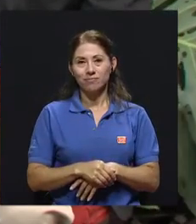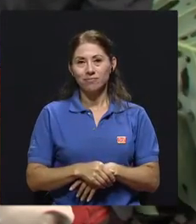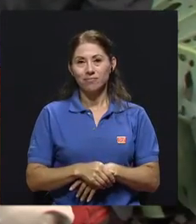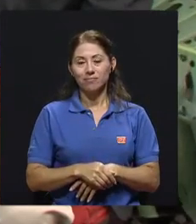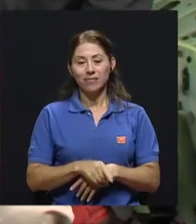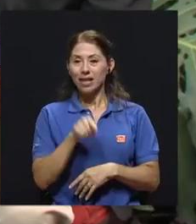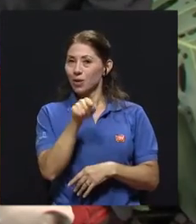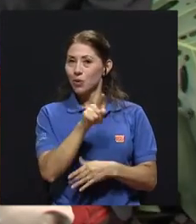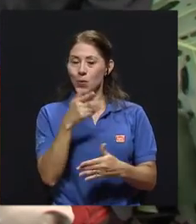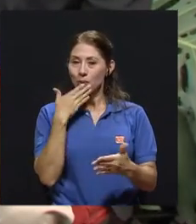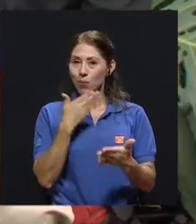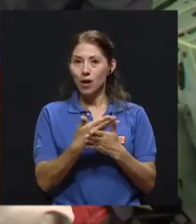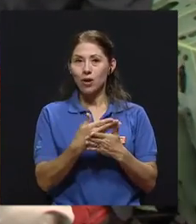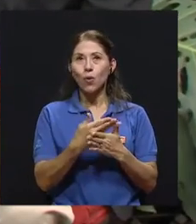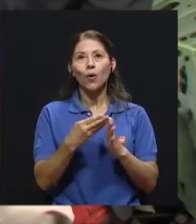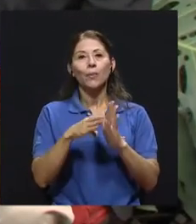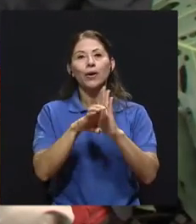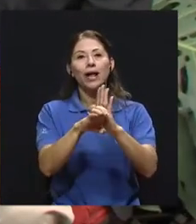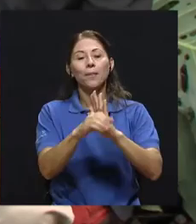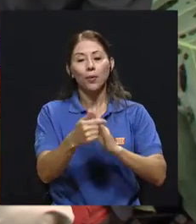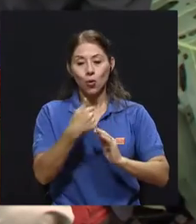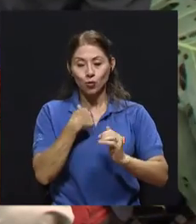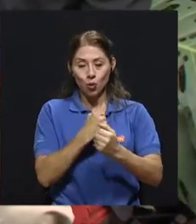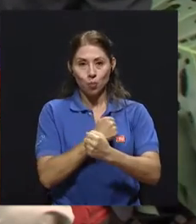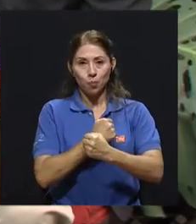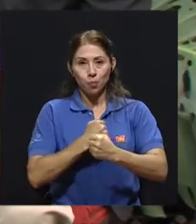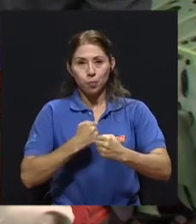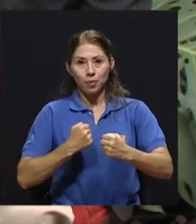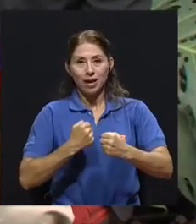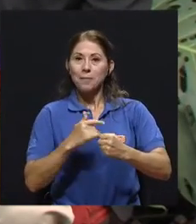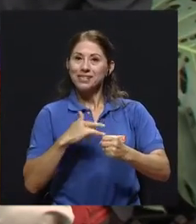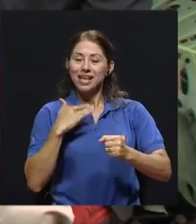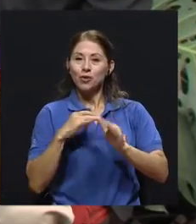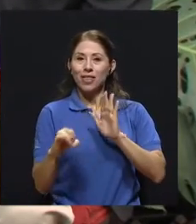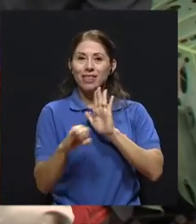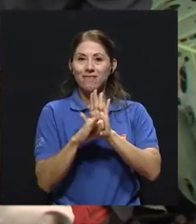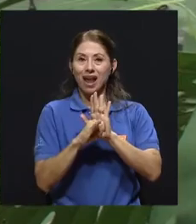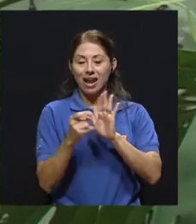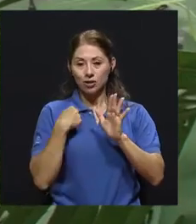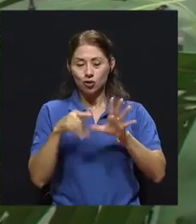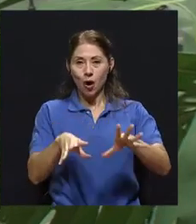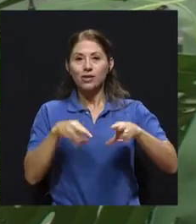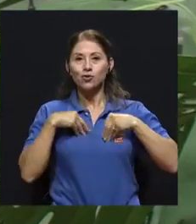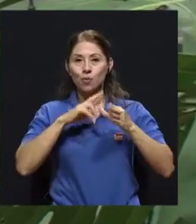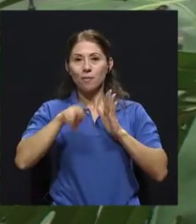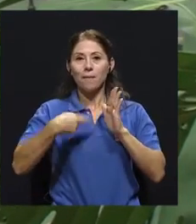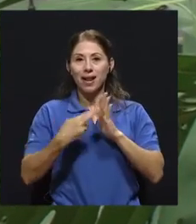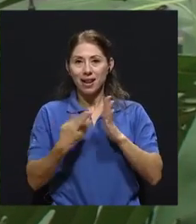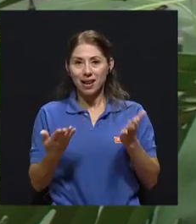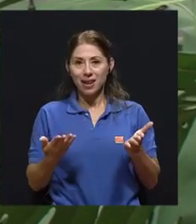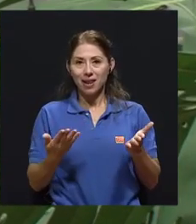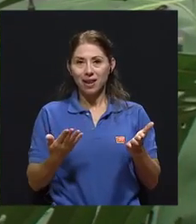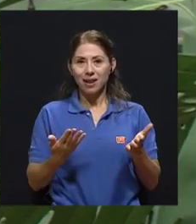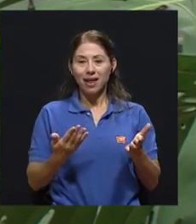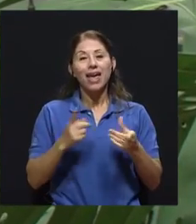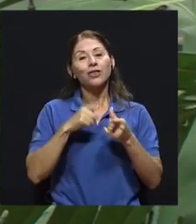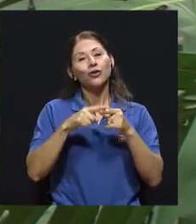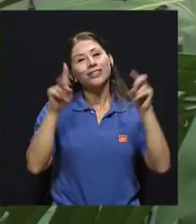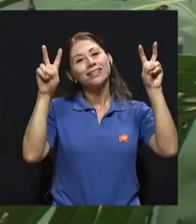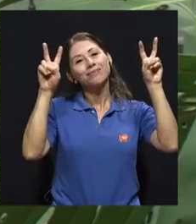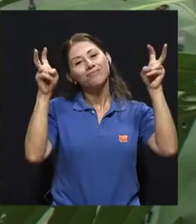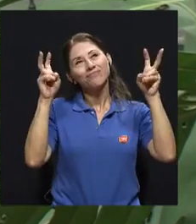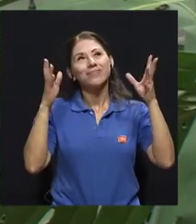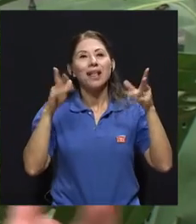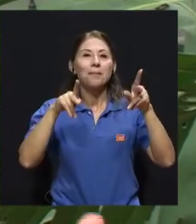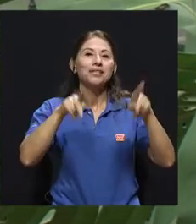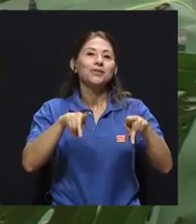¿quién dice, verdad? Identificarse con lo que le plantean. Entonces, yo asumo el papel. Y yo juego ese rol del pato de la fiesta,